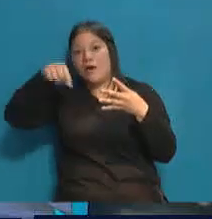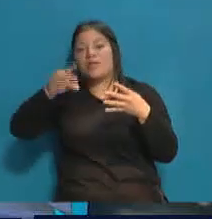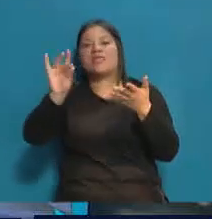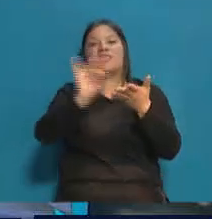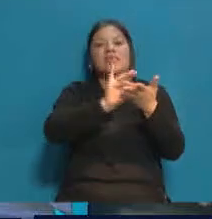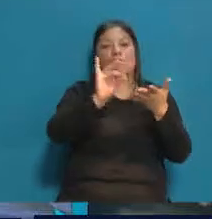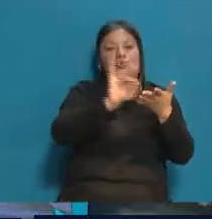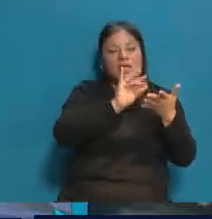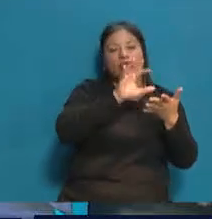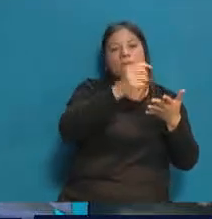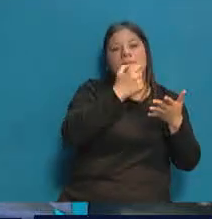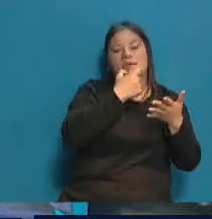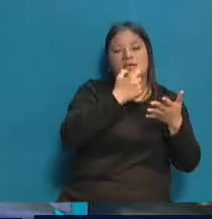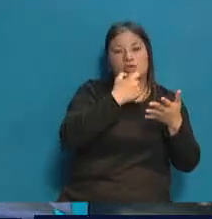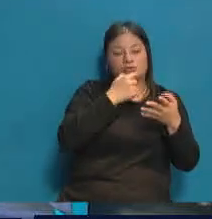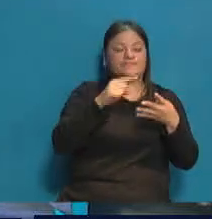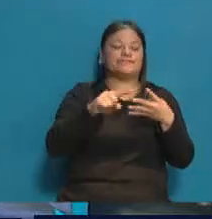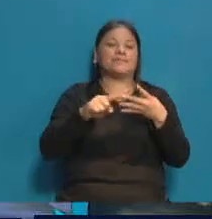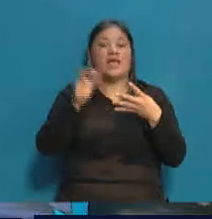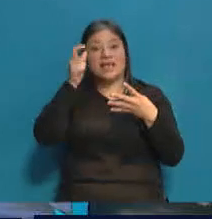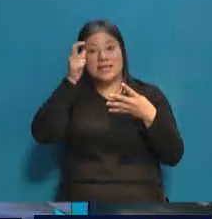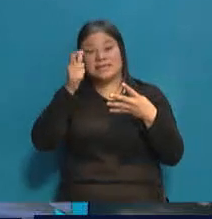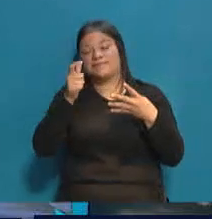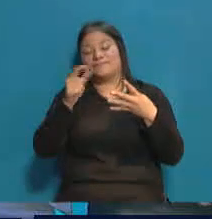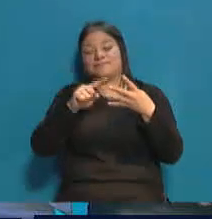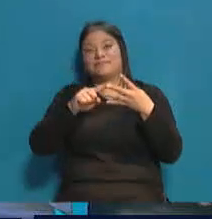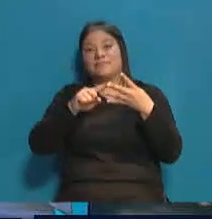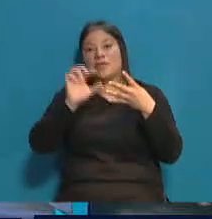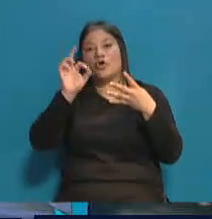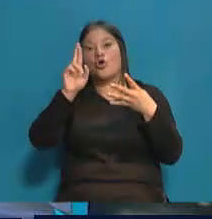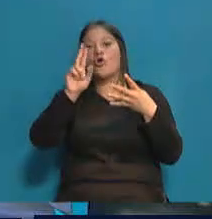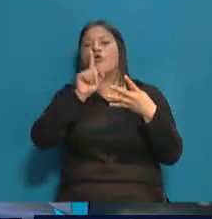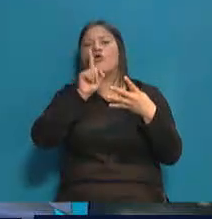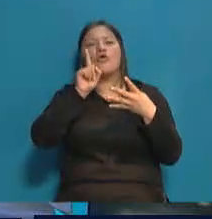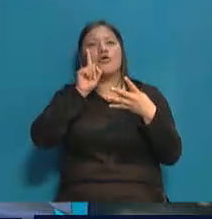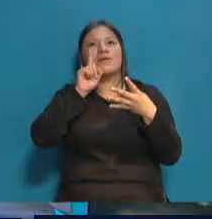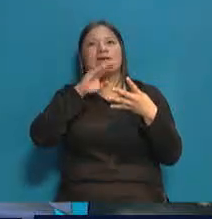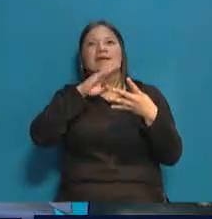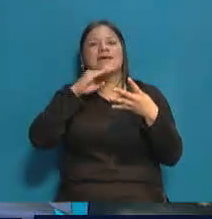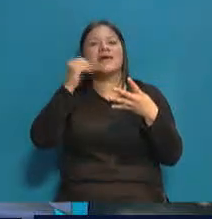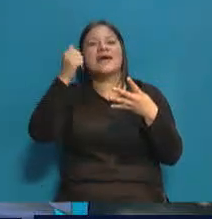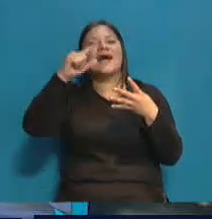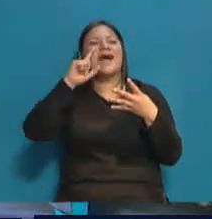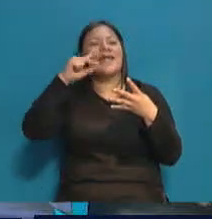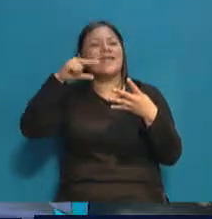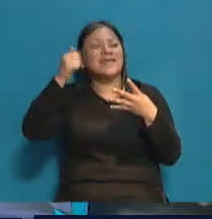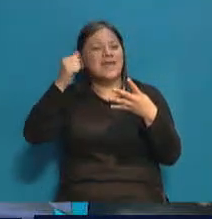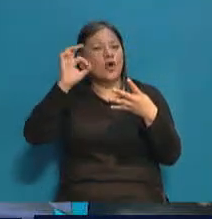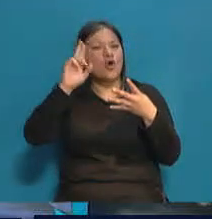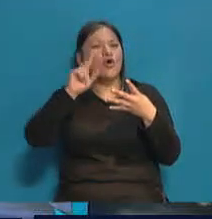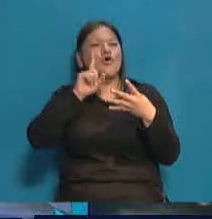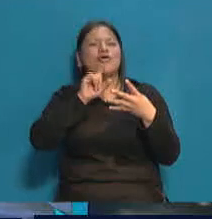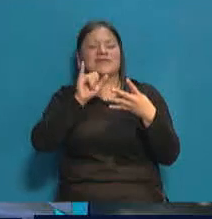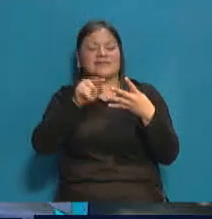El ex intendente de San Carlos mantiene su ámbito legislativo. Janina Ortiz, o Janina Ortiz. Es